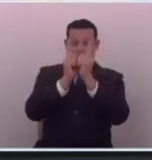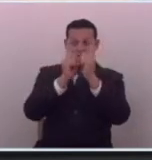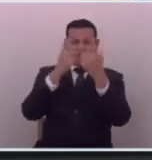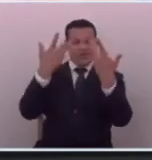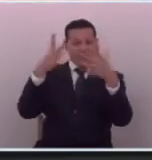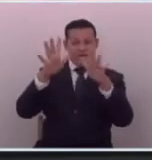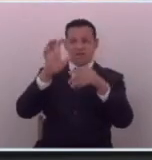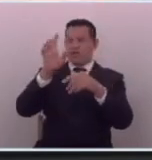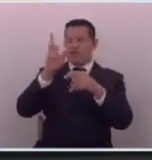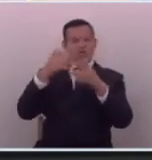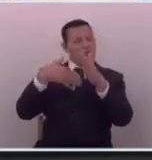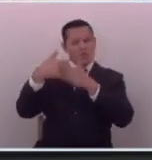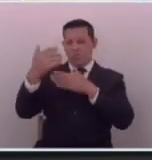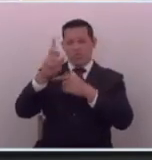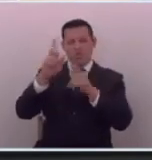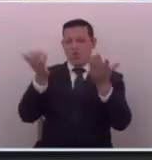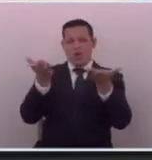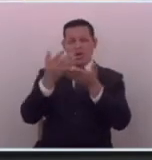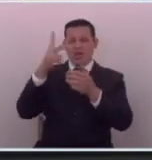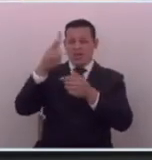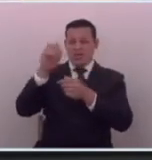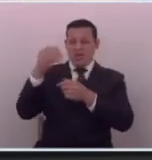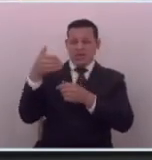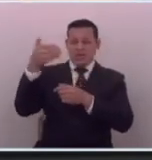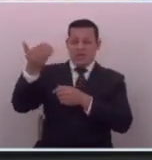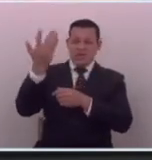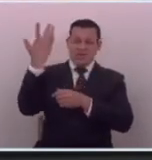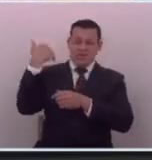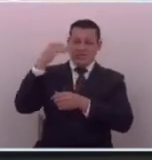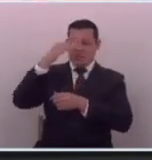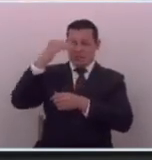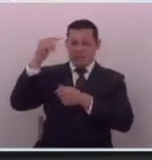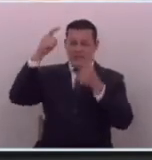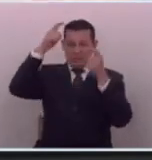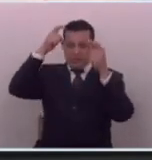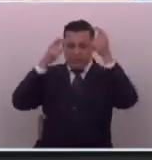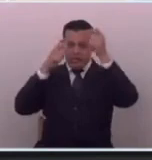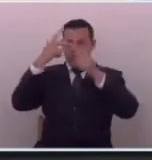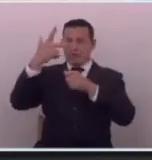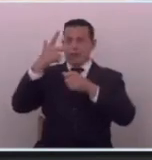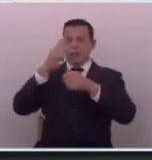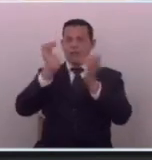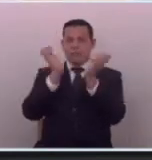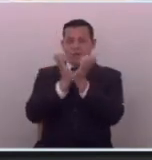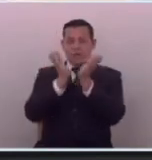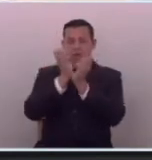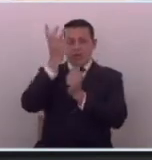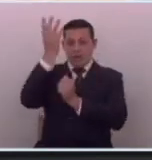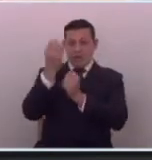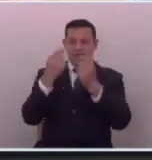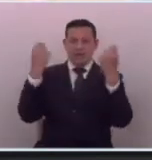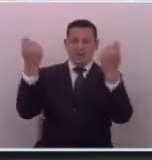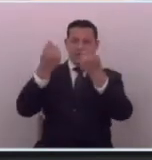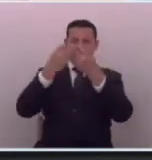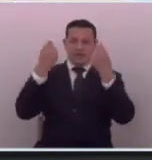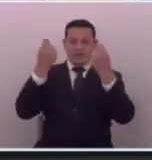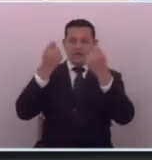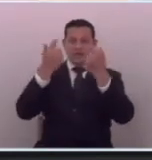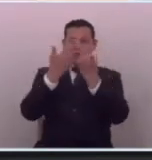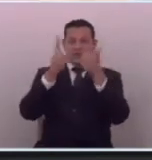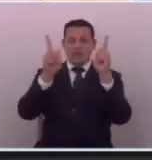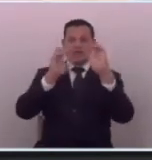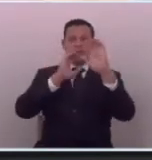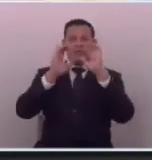existe es que aunque no lo hagamos desde hace 30 años las naciones unidas dijo que el 3 de mayo es el día internacional de la